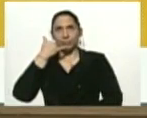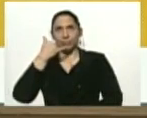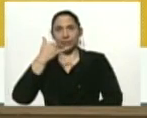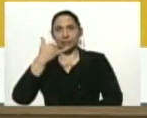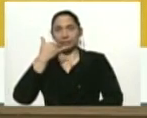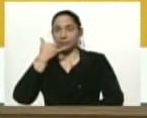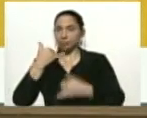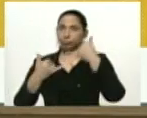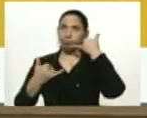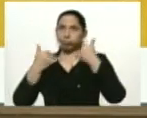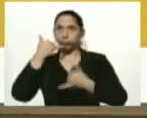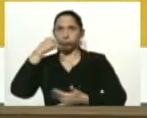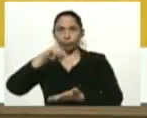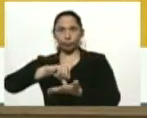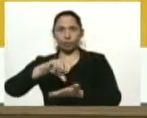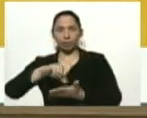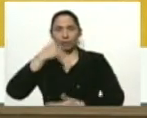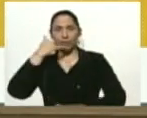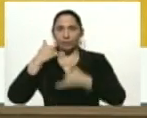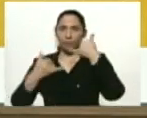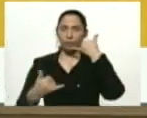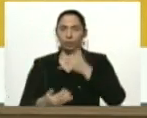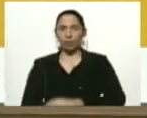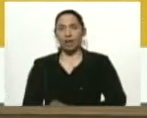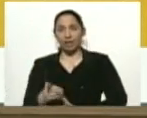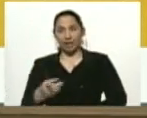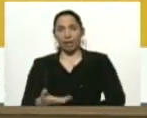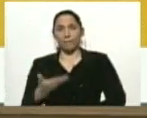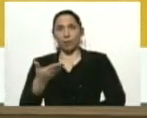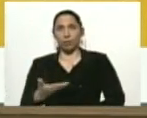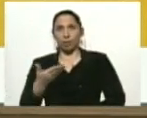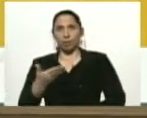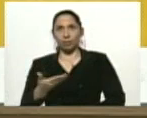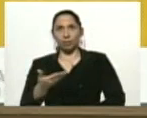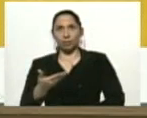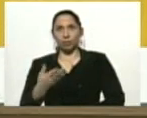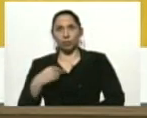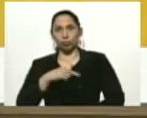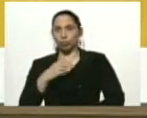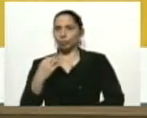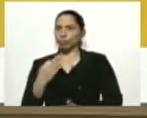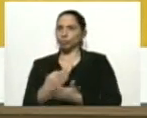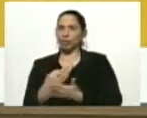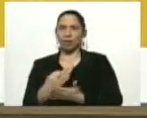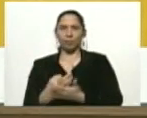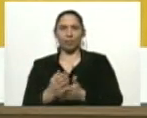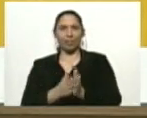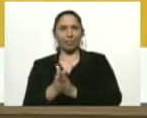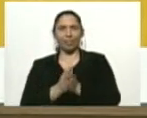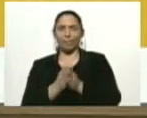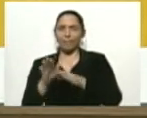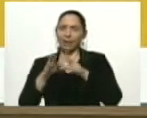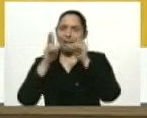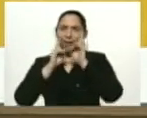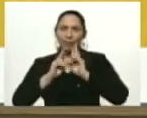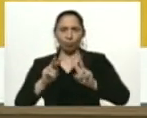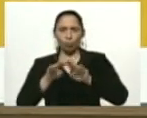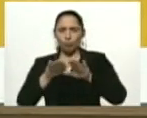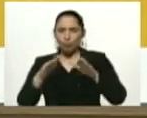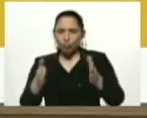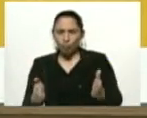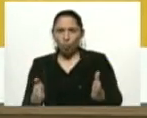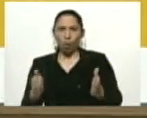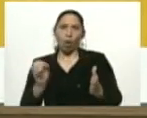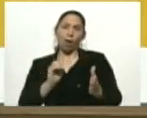central telefónica. Y por eso la importancia de que estemos siempre desinfectando las superficies,